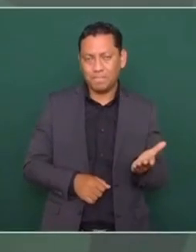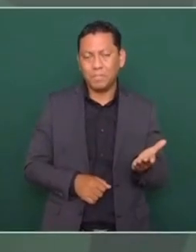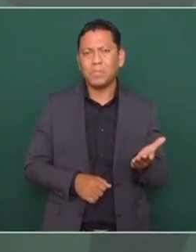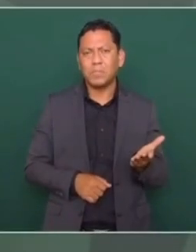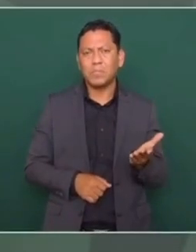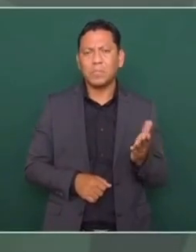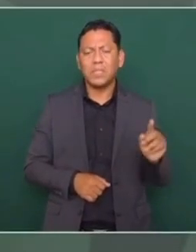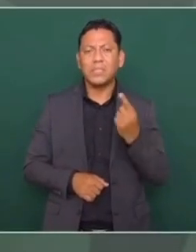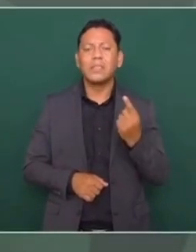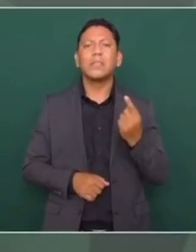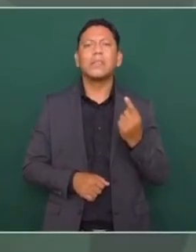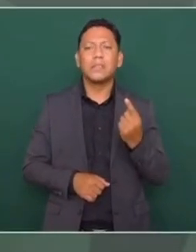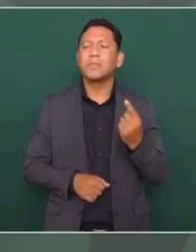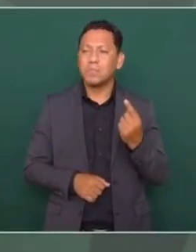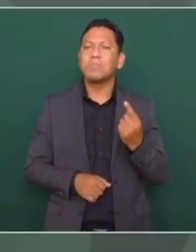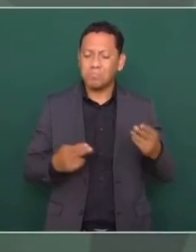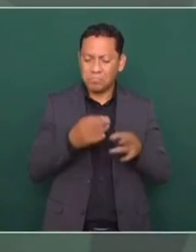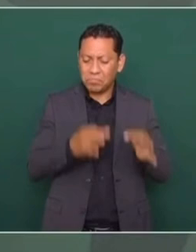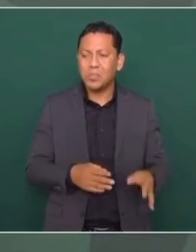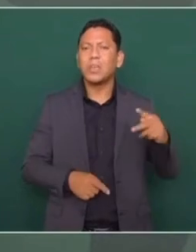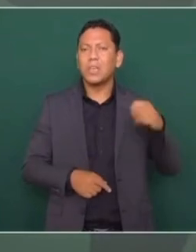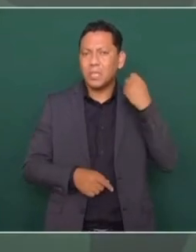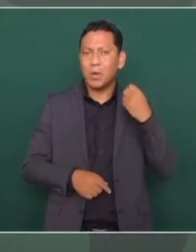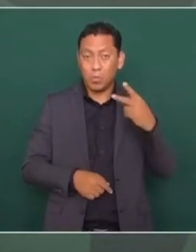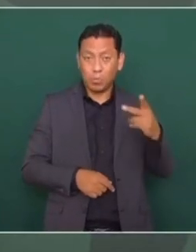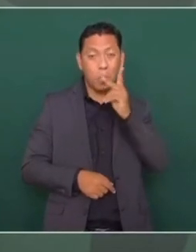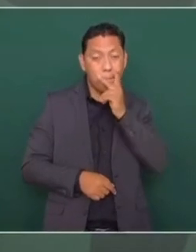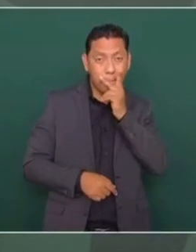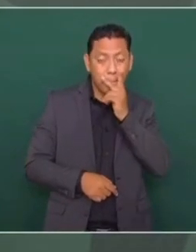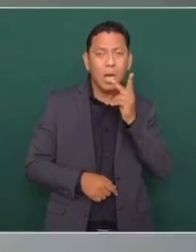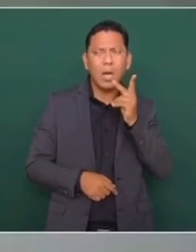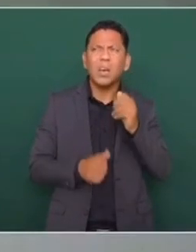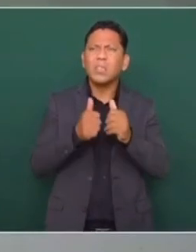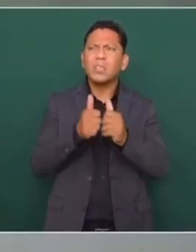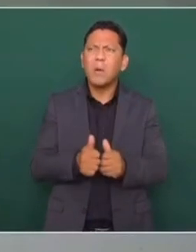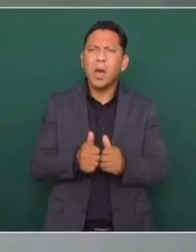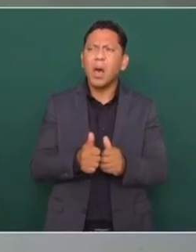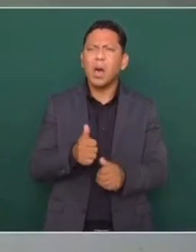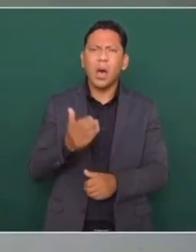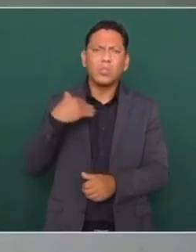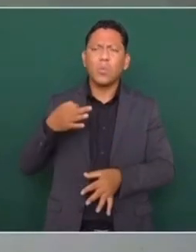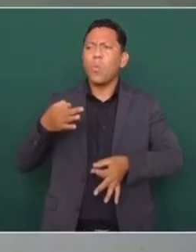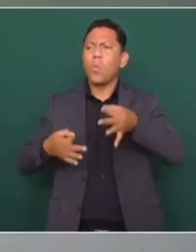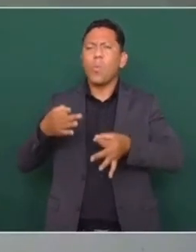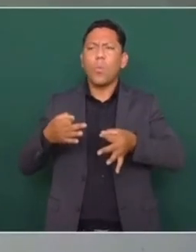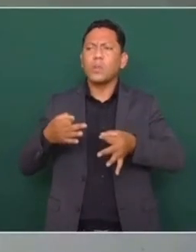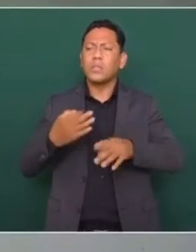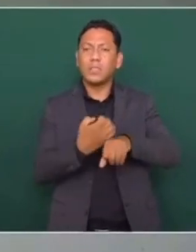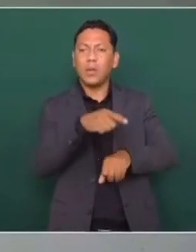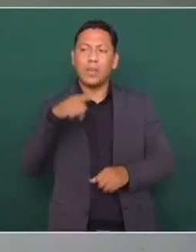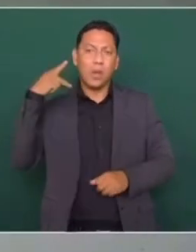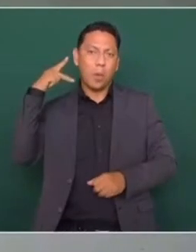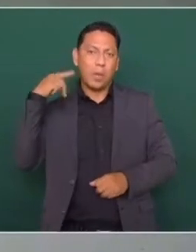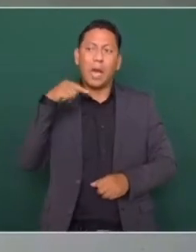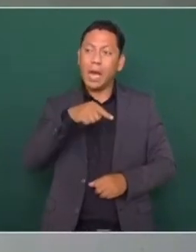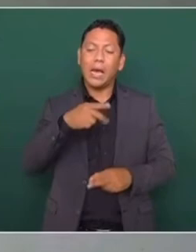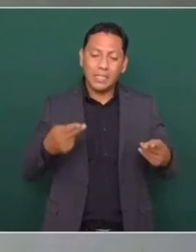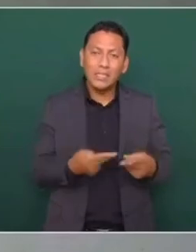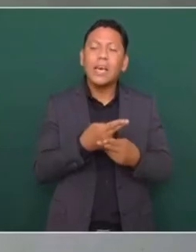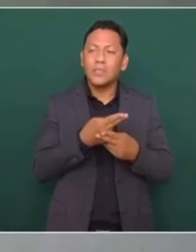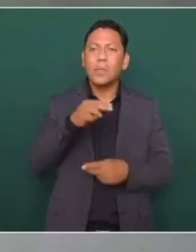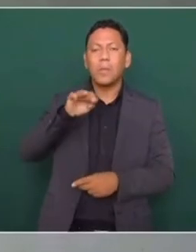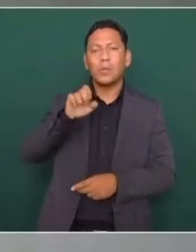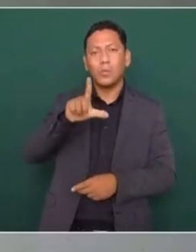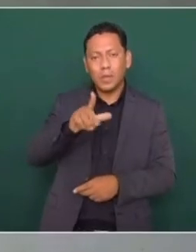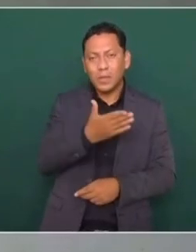Él es tabasqueño. Su papá estuvo de juez en Puebla y ahí nació Manuel